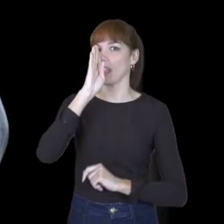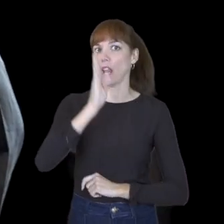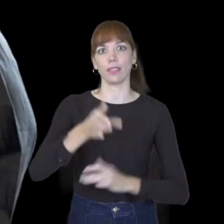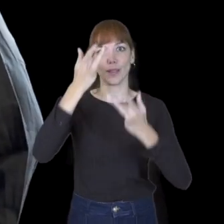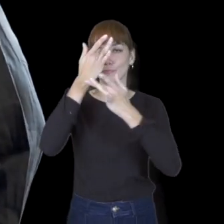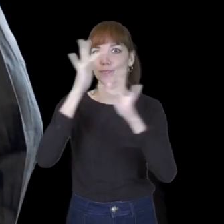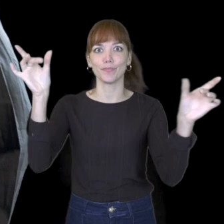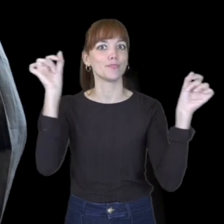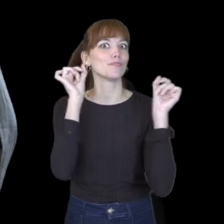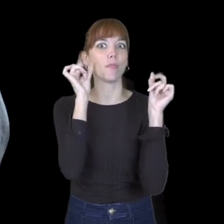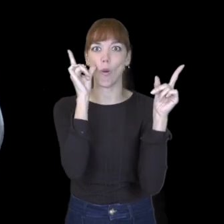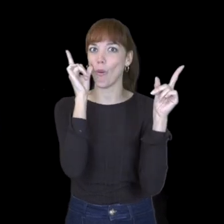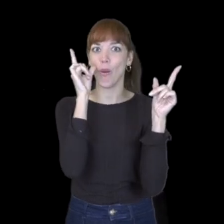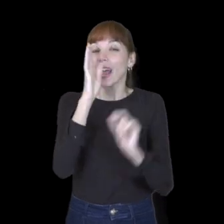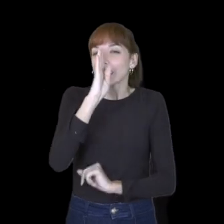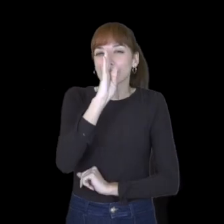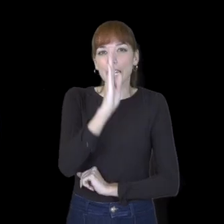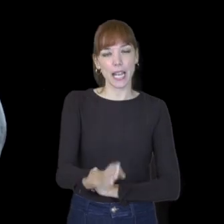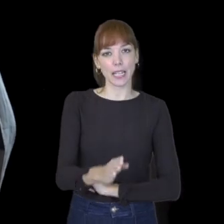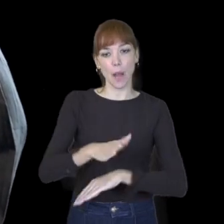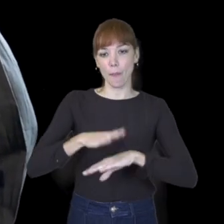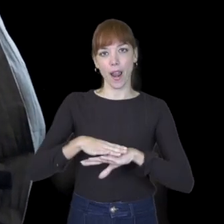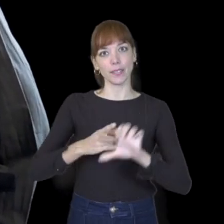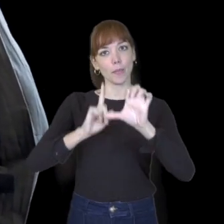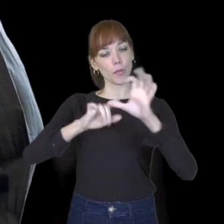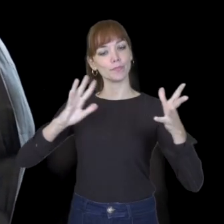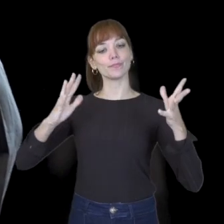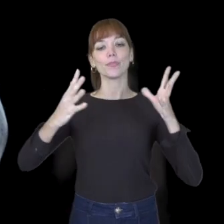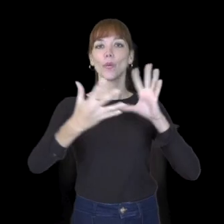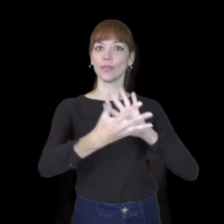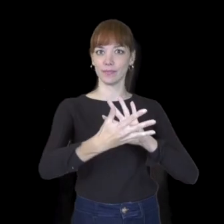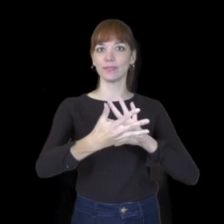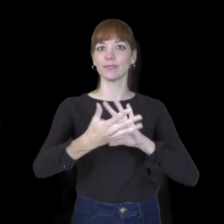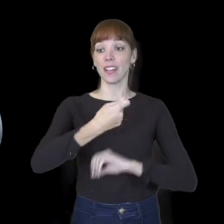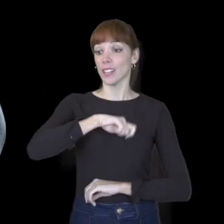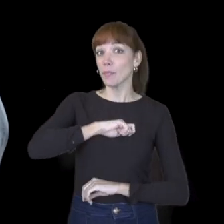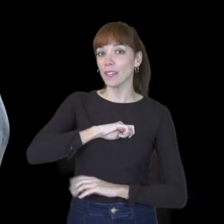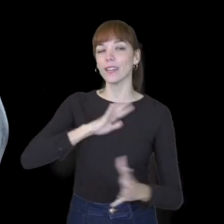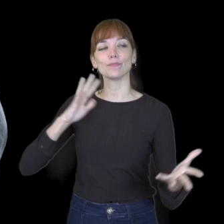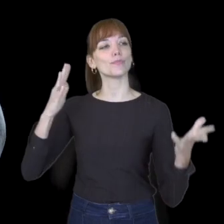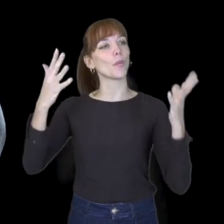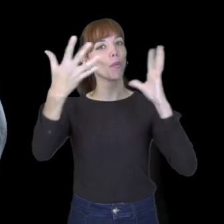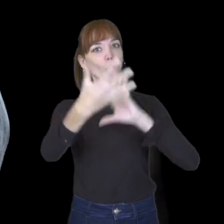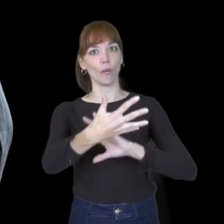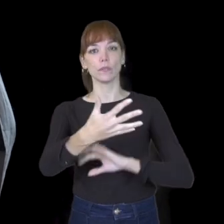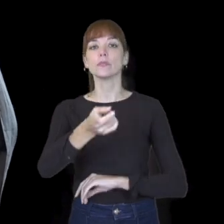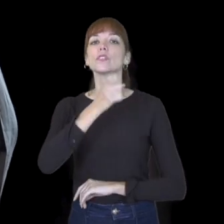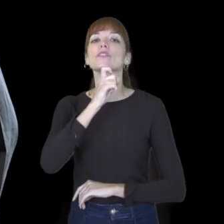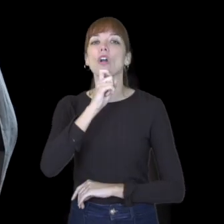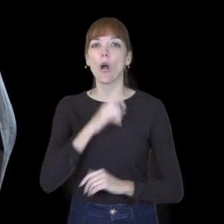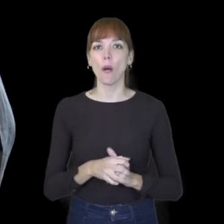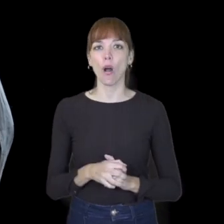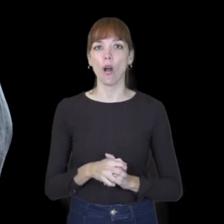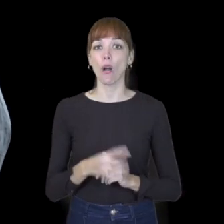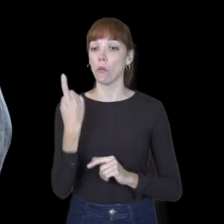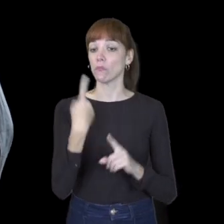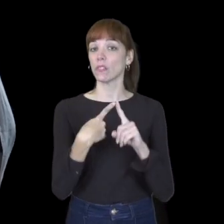conciencia. Que va directamente a la transformación de esta tierra, a la transformación de España, a través de